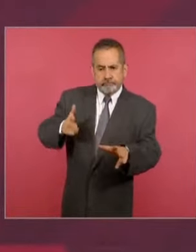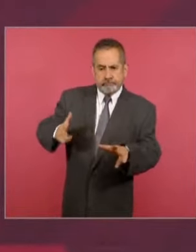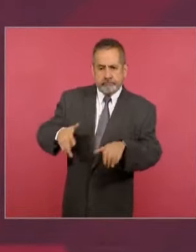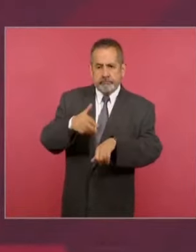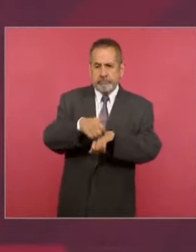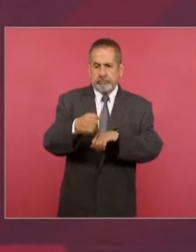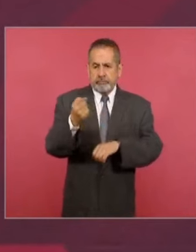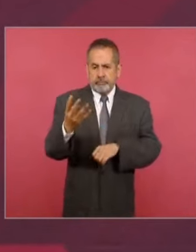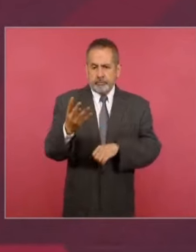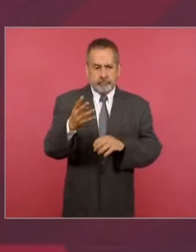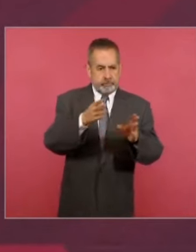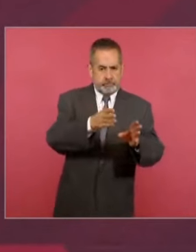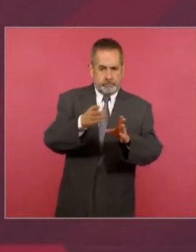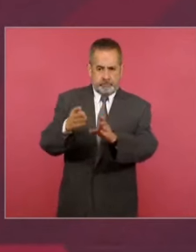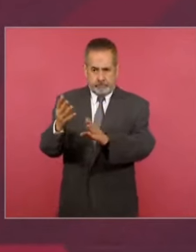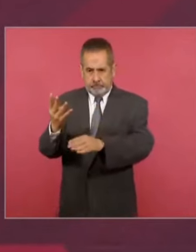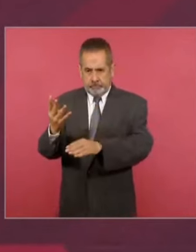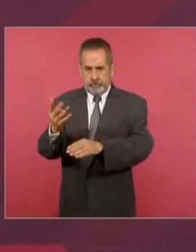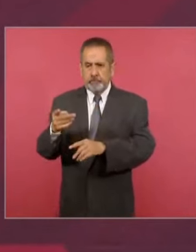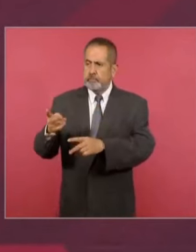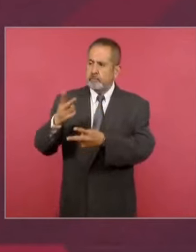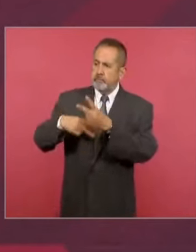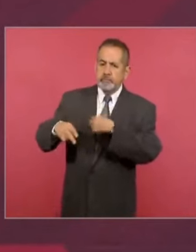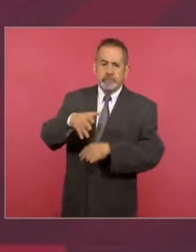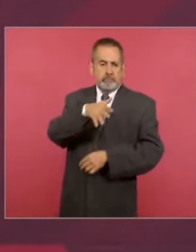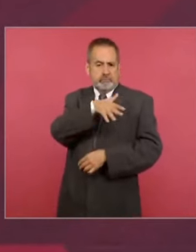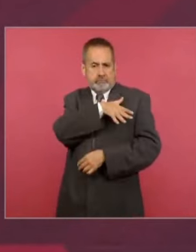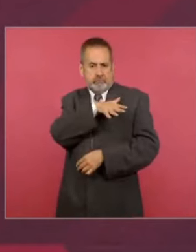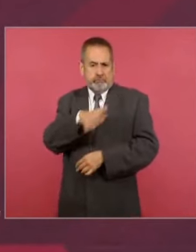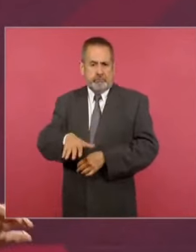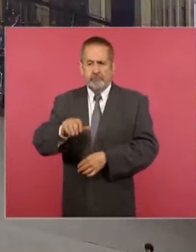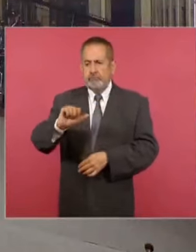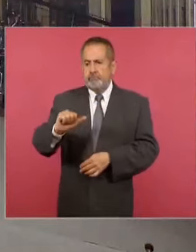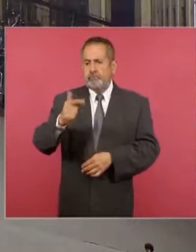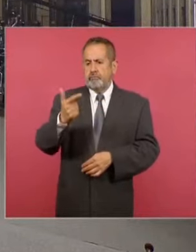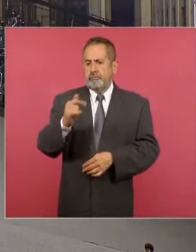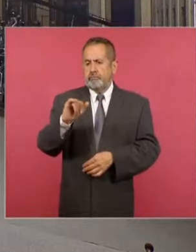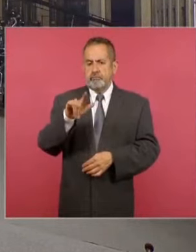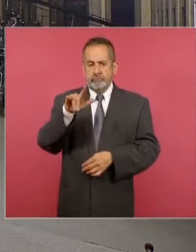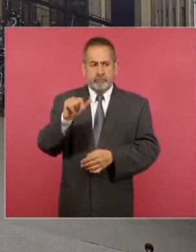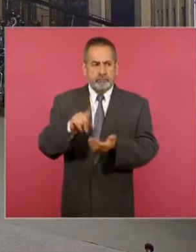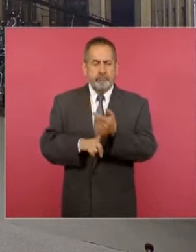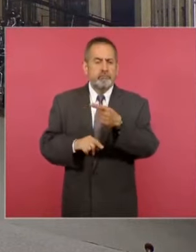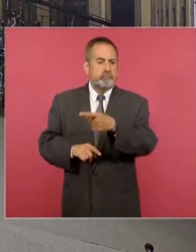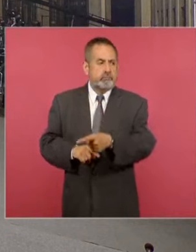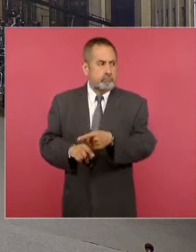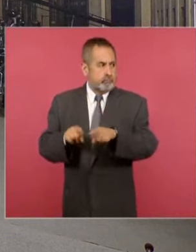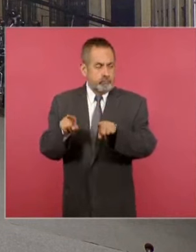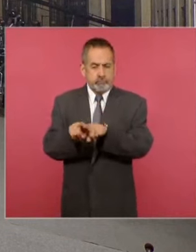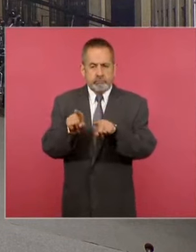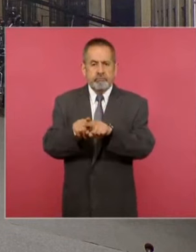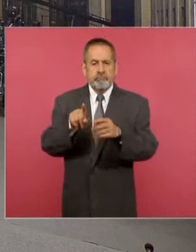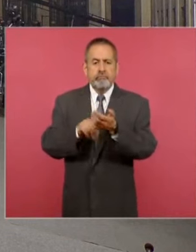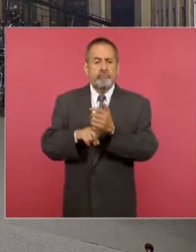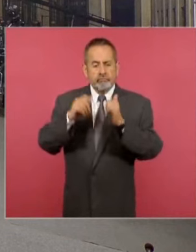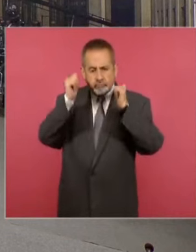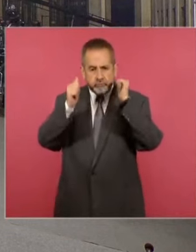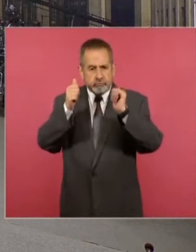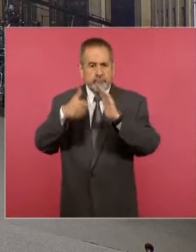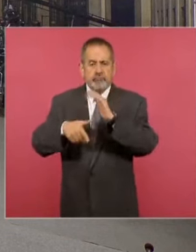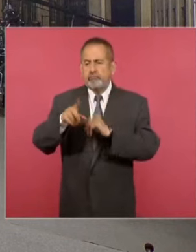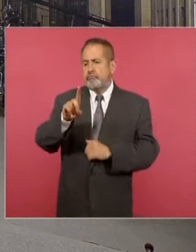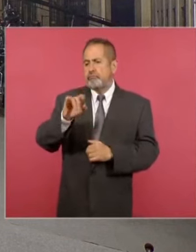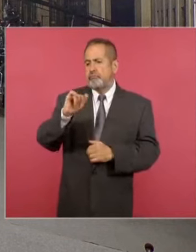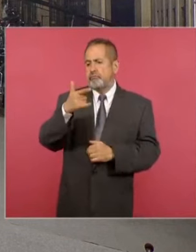4, nos acompaña el general Águila, está también el antropólogo Diego